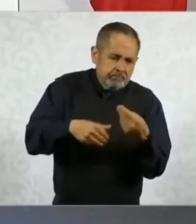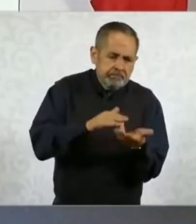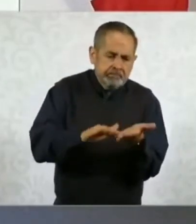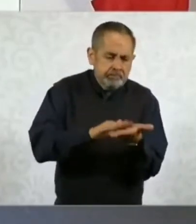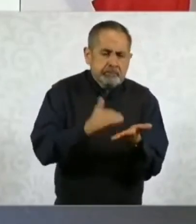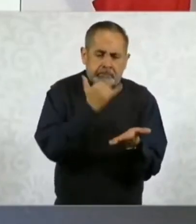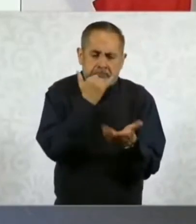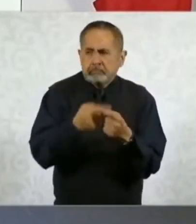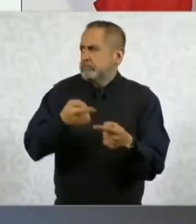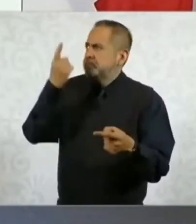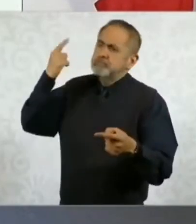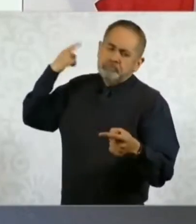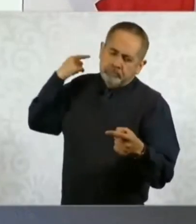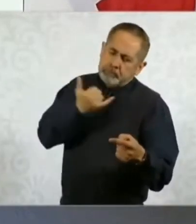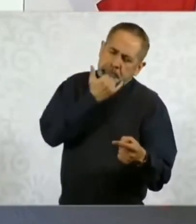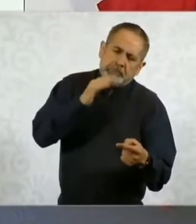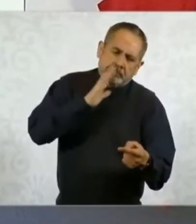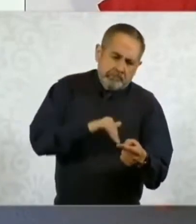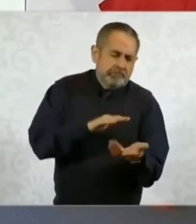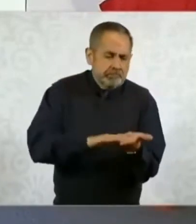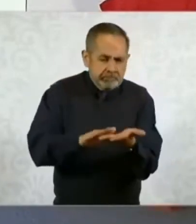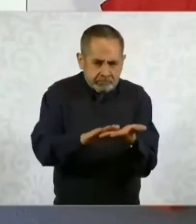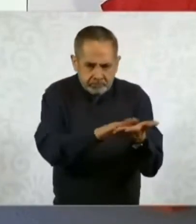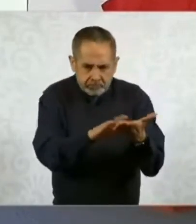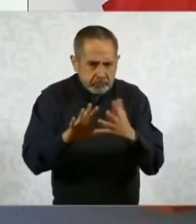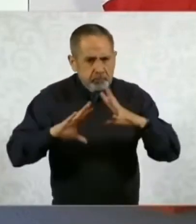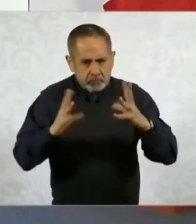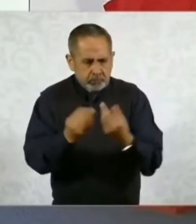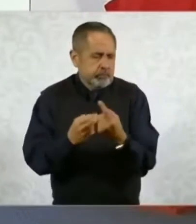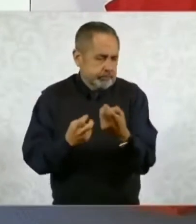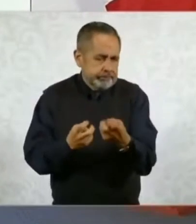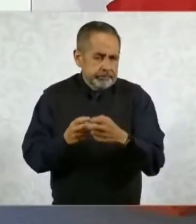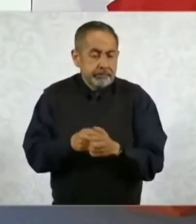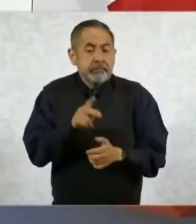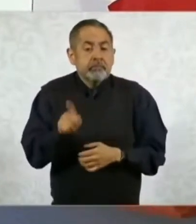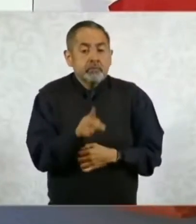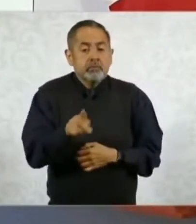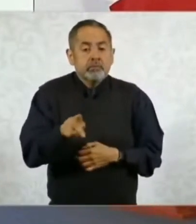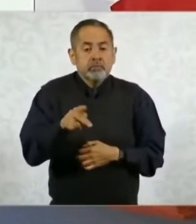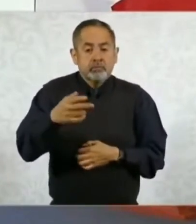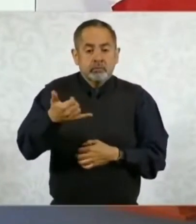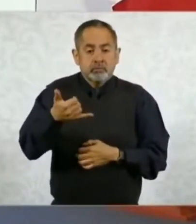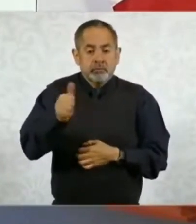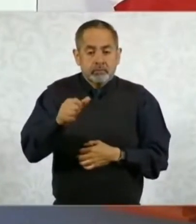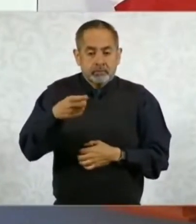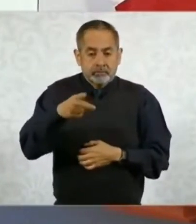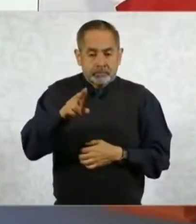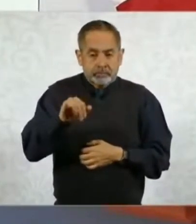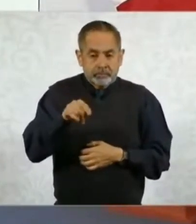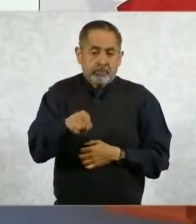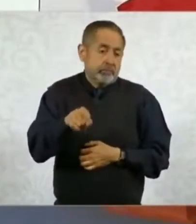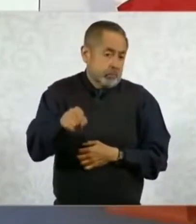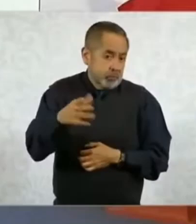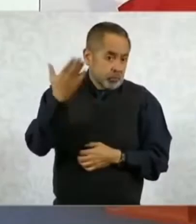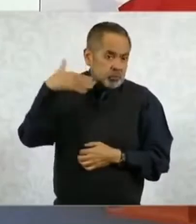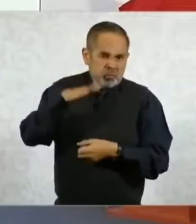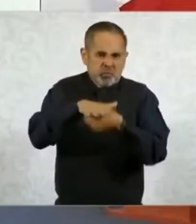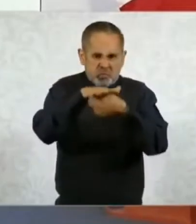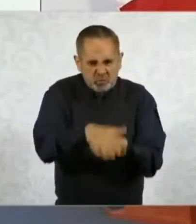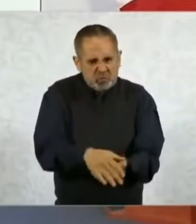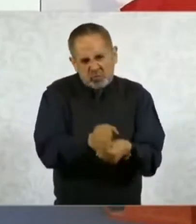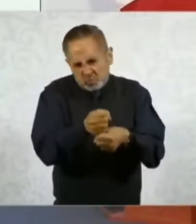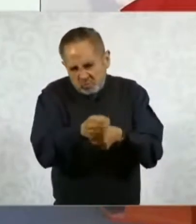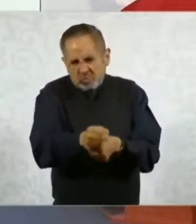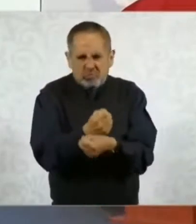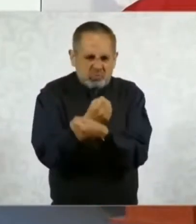daños que se cometieron en el pasado. En en particular al pueblo yaqui, que sufrió represión, esclavitud,